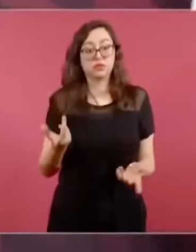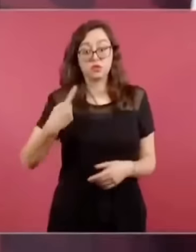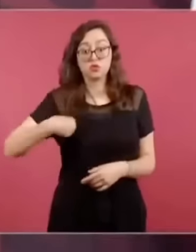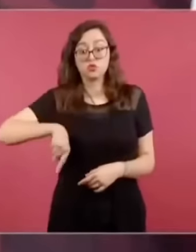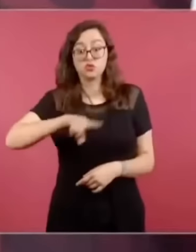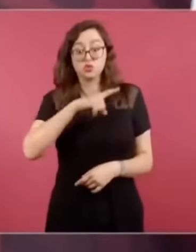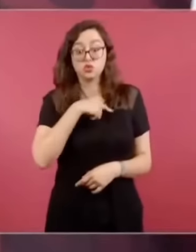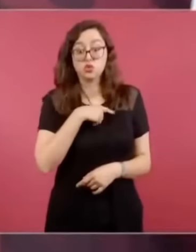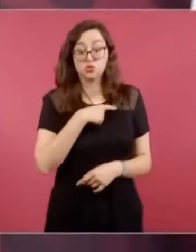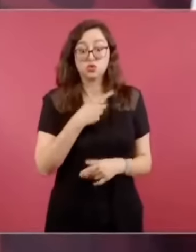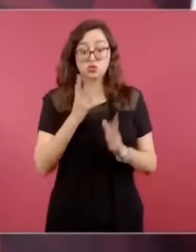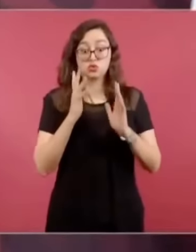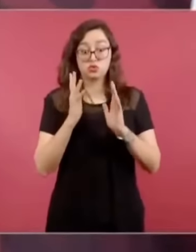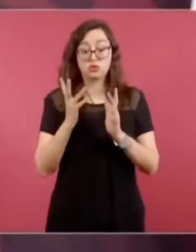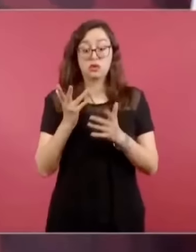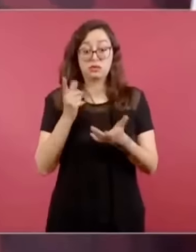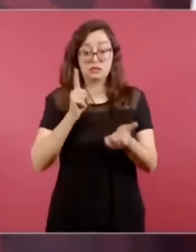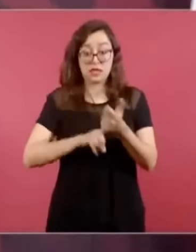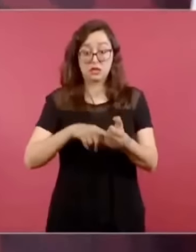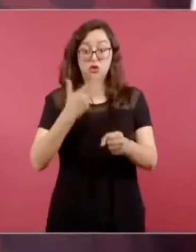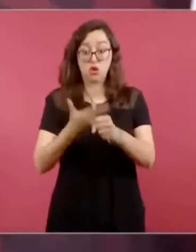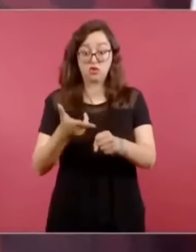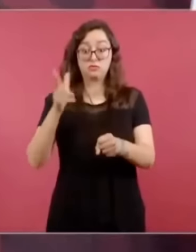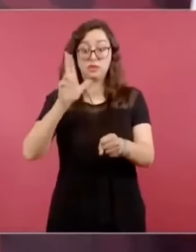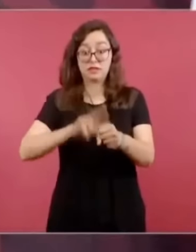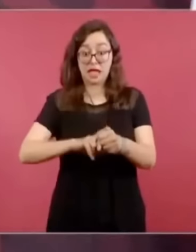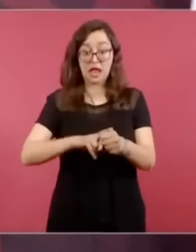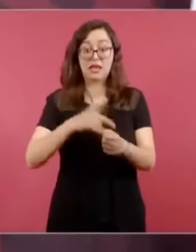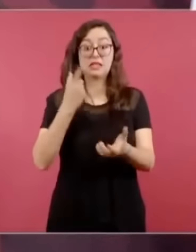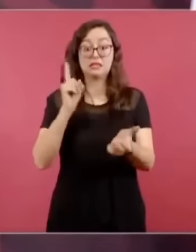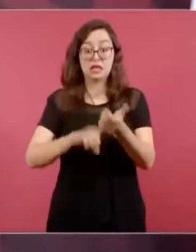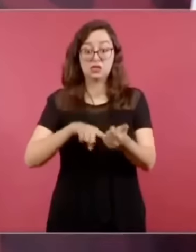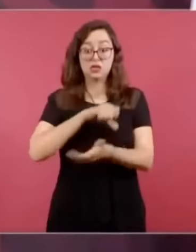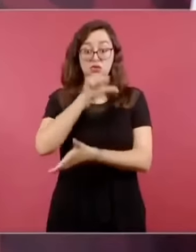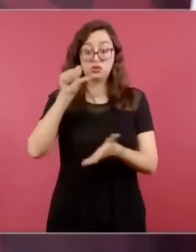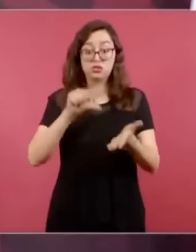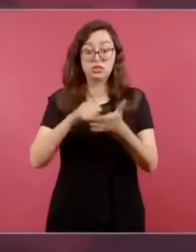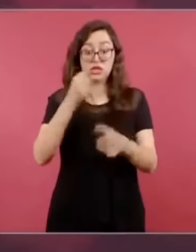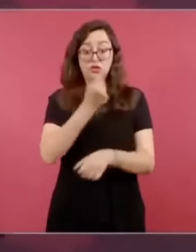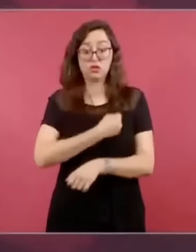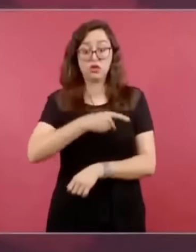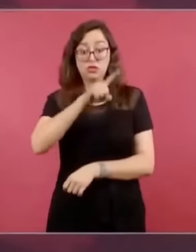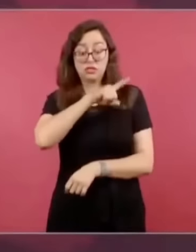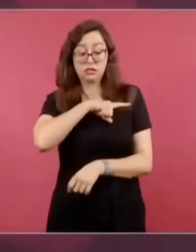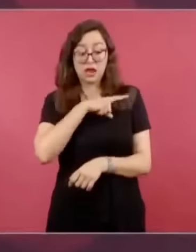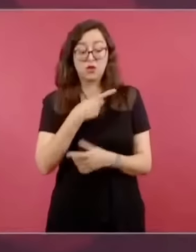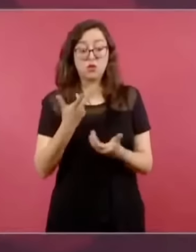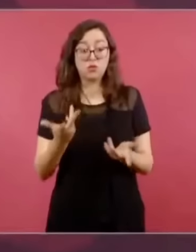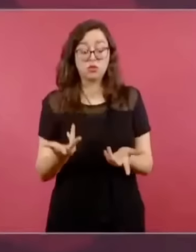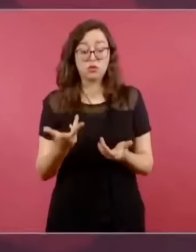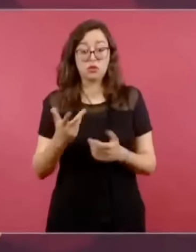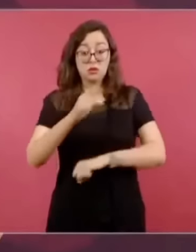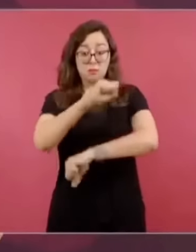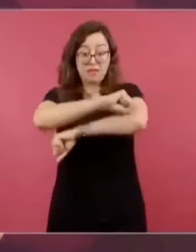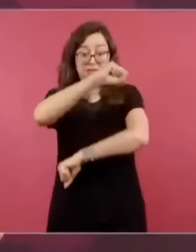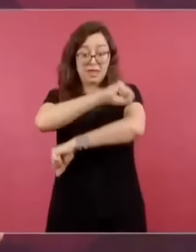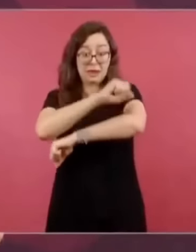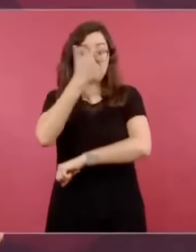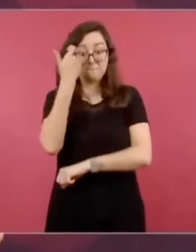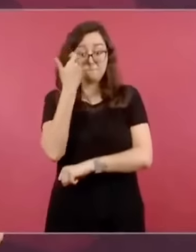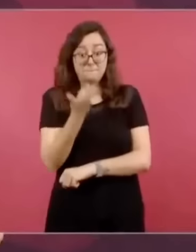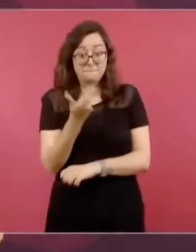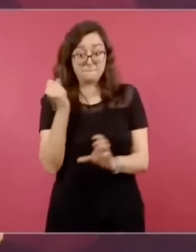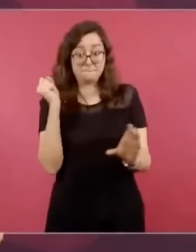de los centros de salud y de los hospitales y garantizar el derecho a la salud de